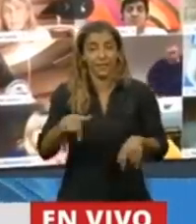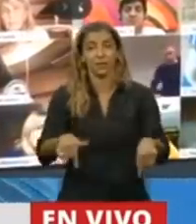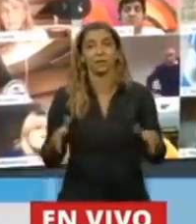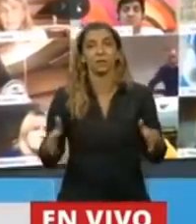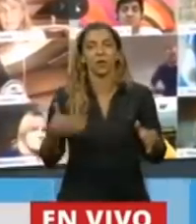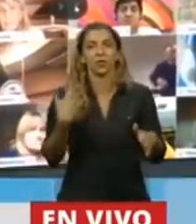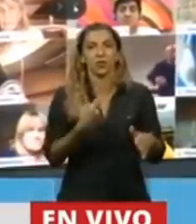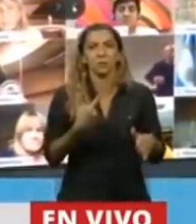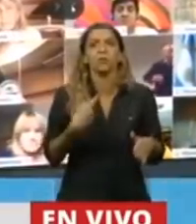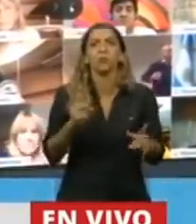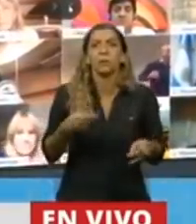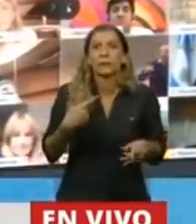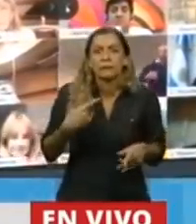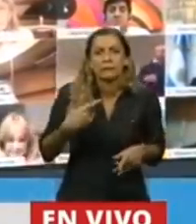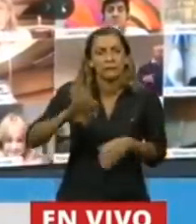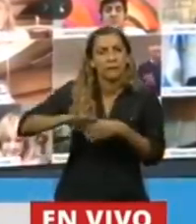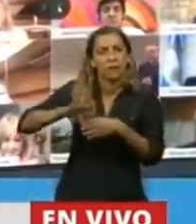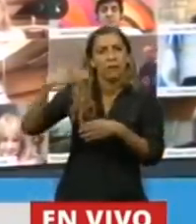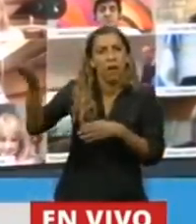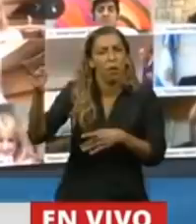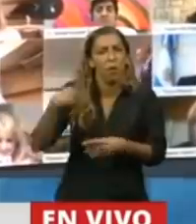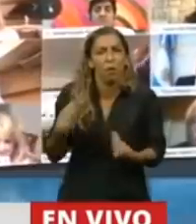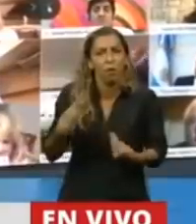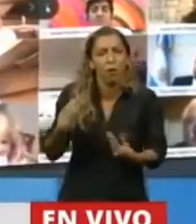negociar esta deuda externa y que sea sustentable en el futuro.